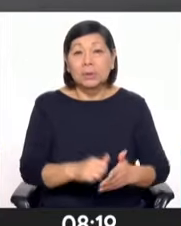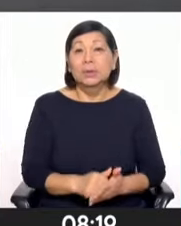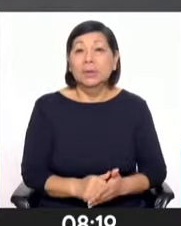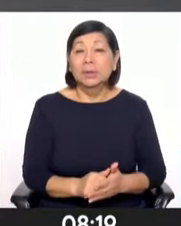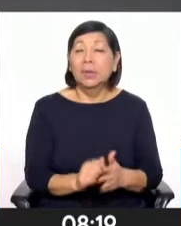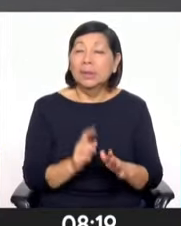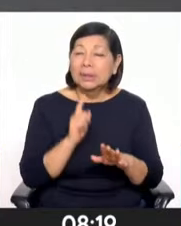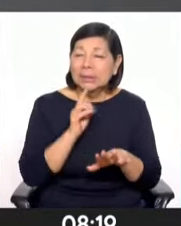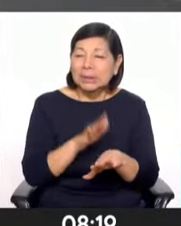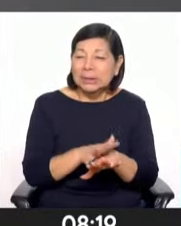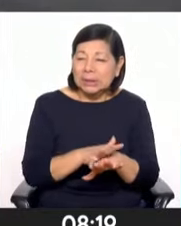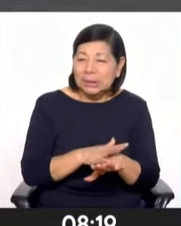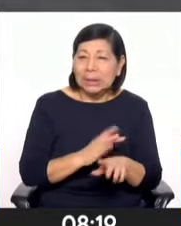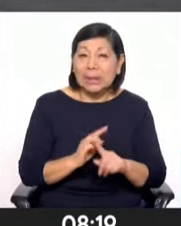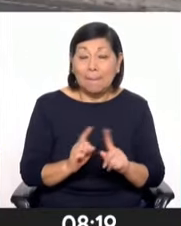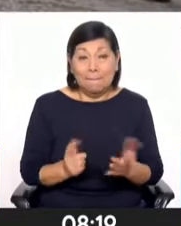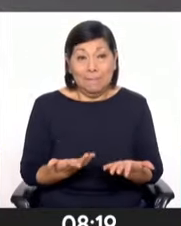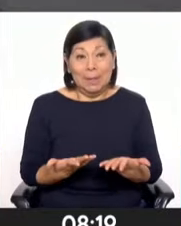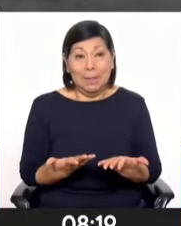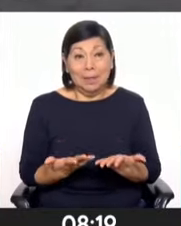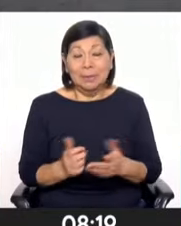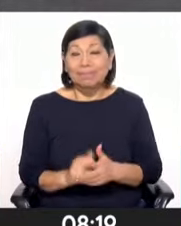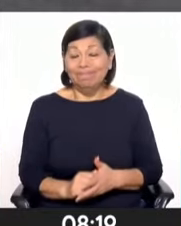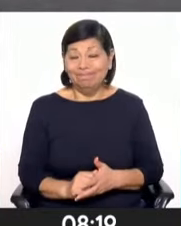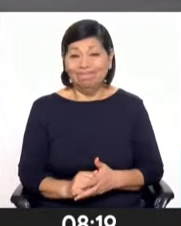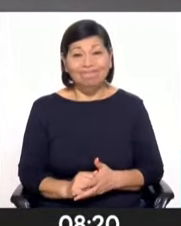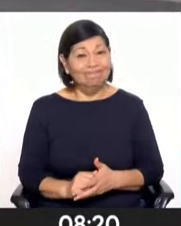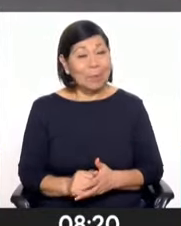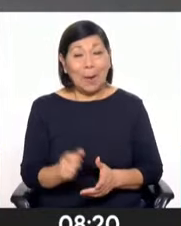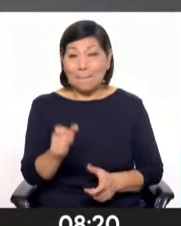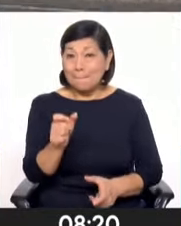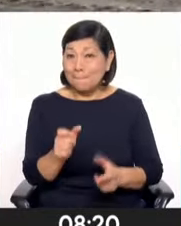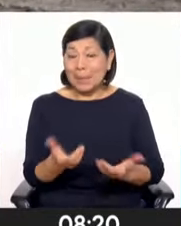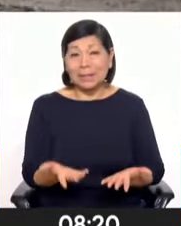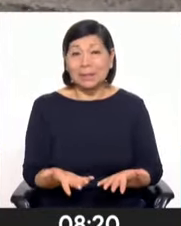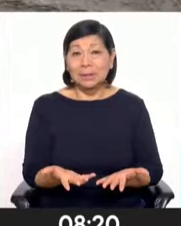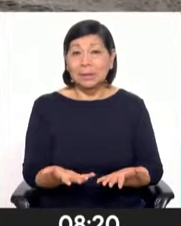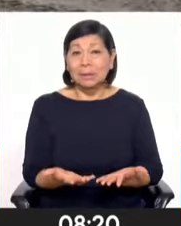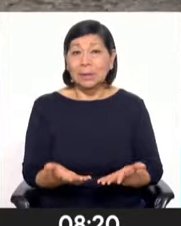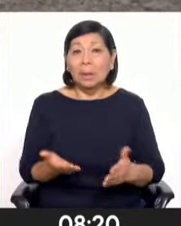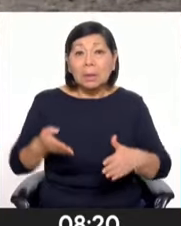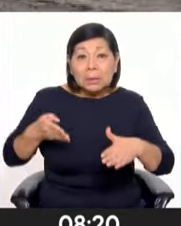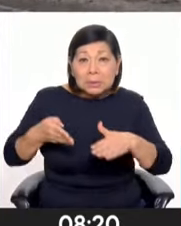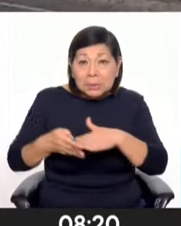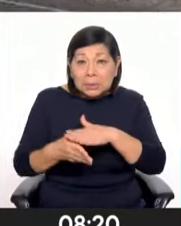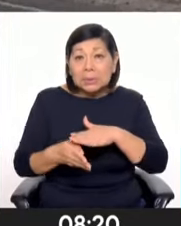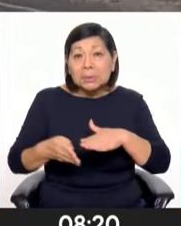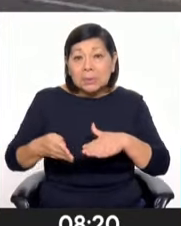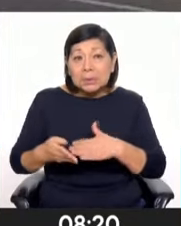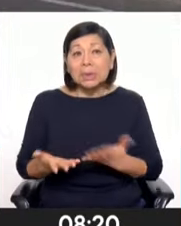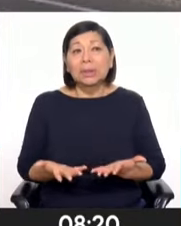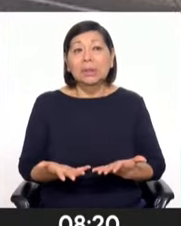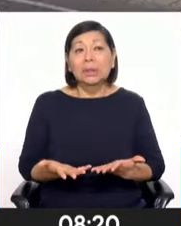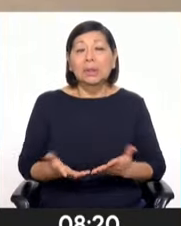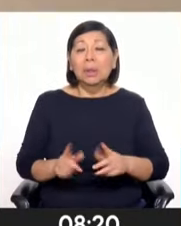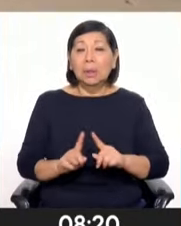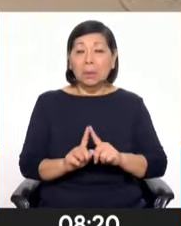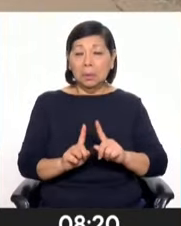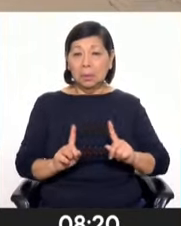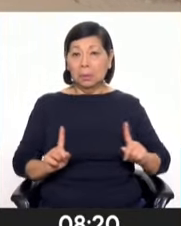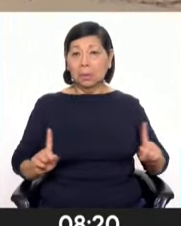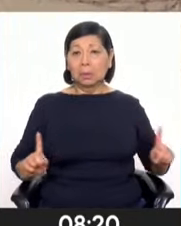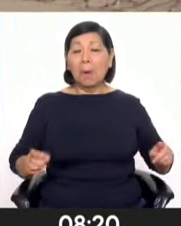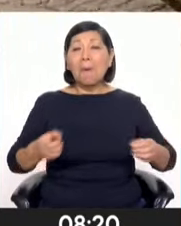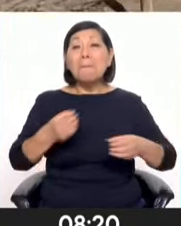que es lento, pero al ser esto lento, la gente sigue ingresando, sigue cercando,